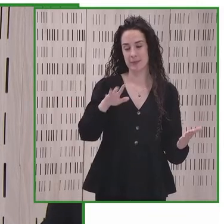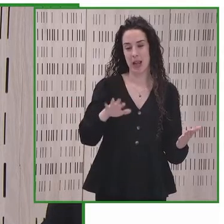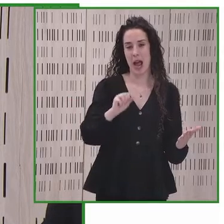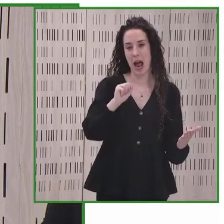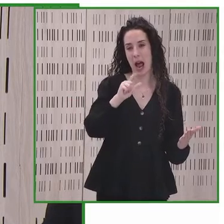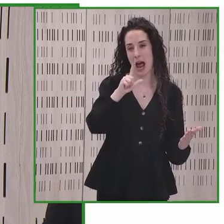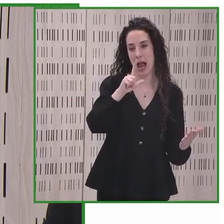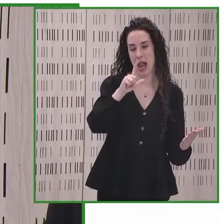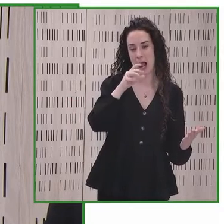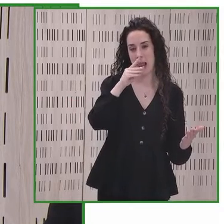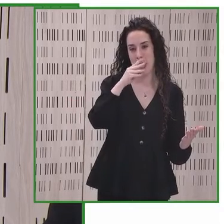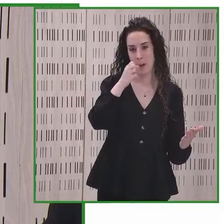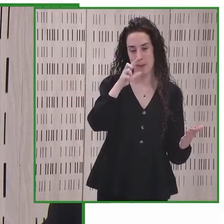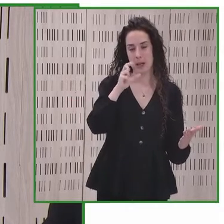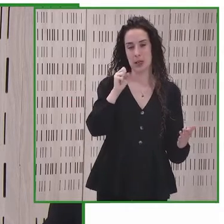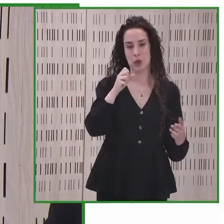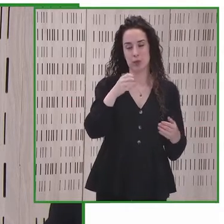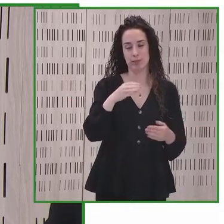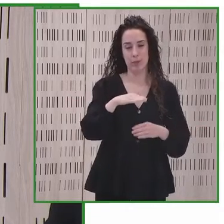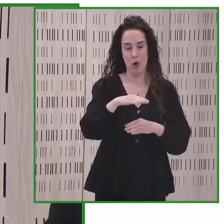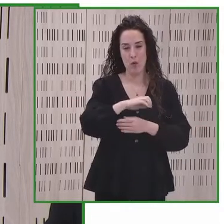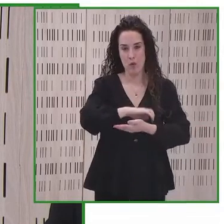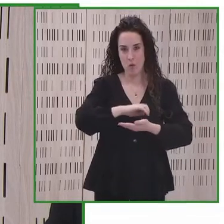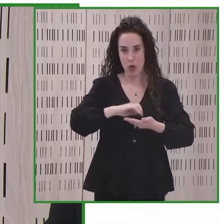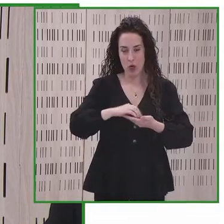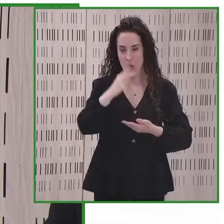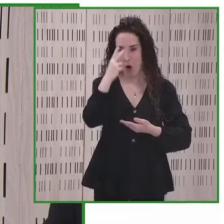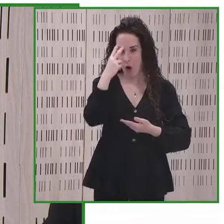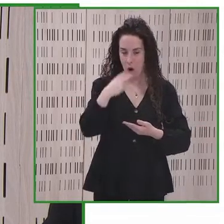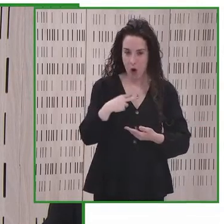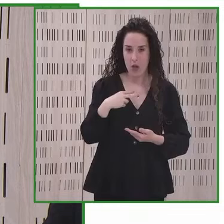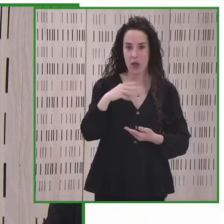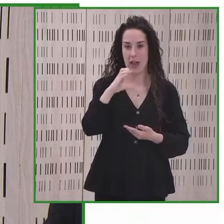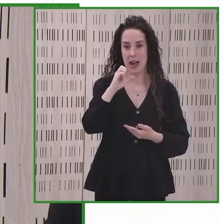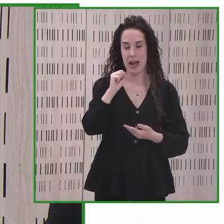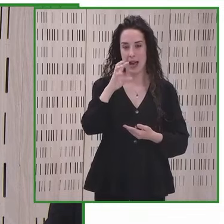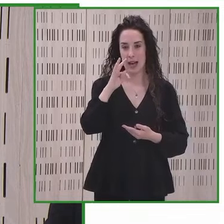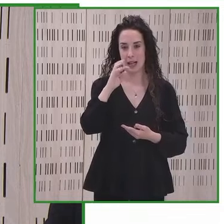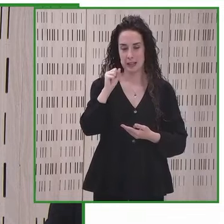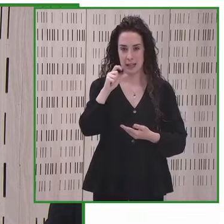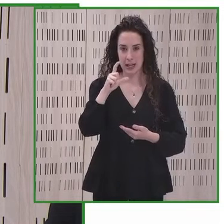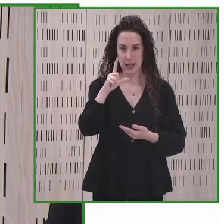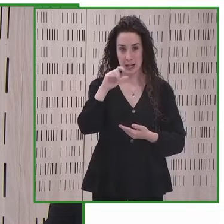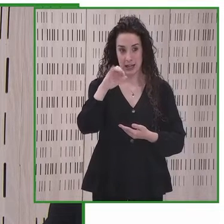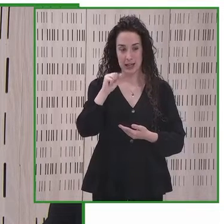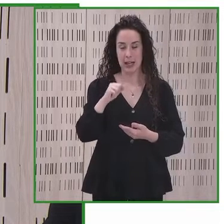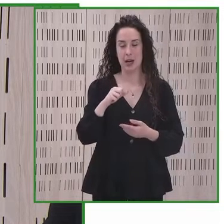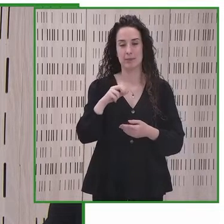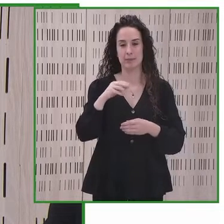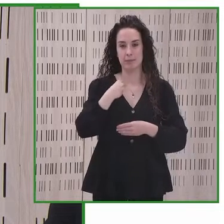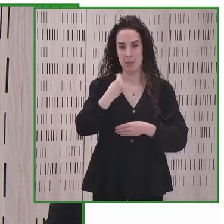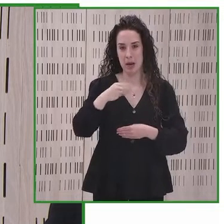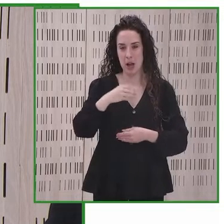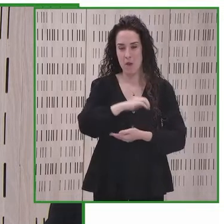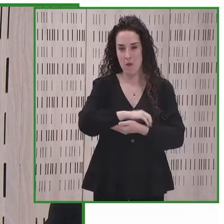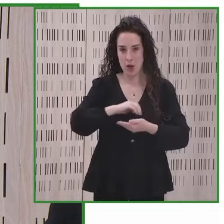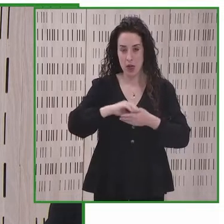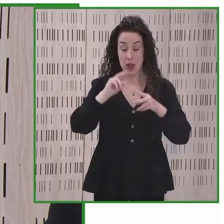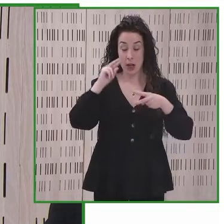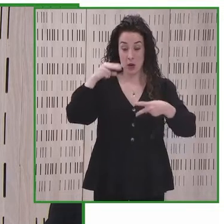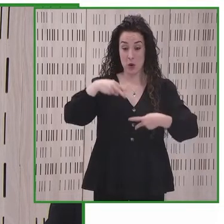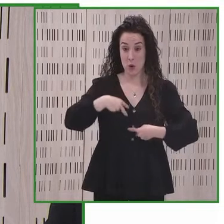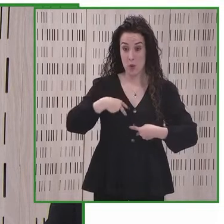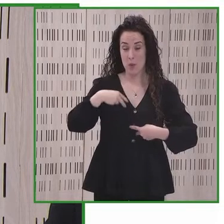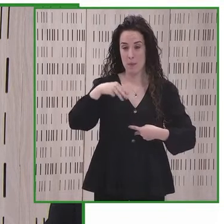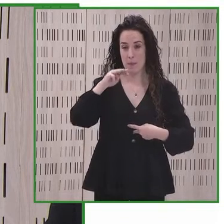vicepresidente primero del Grupo Social ONCE. Catalina Sayé, presidenta de la Fundación Descúbreme. Martín Els,